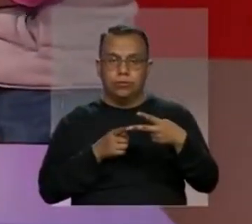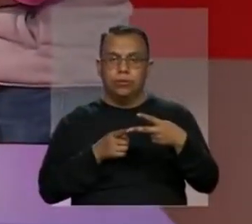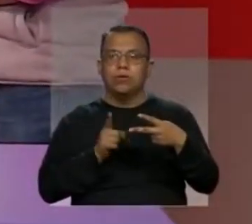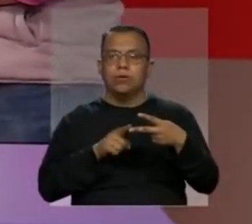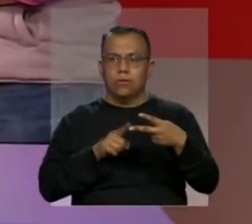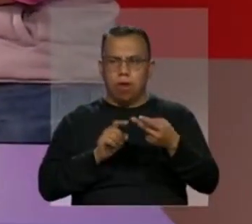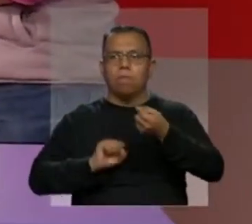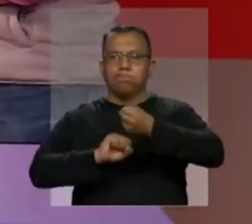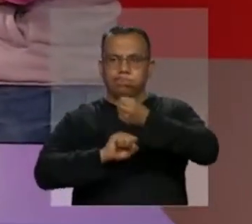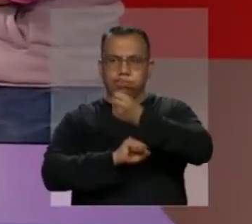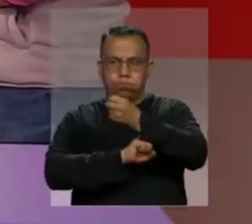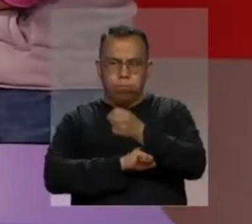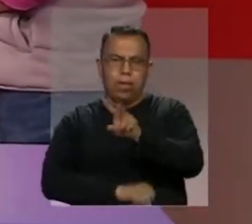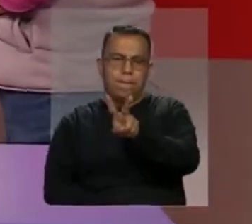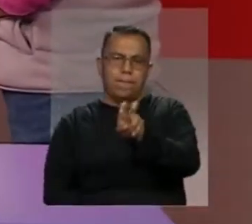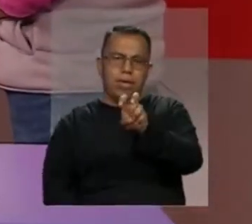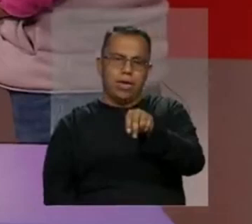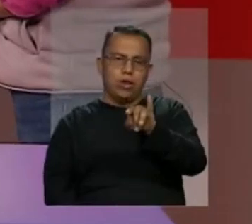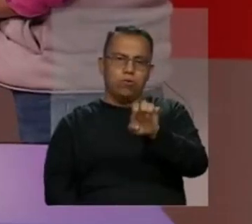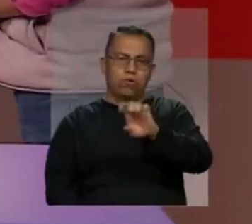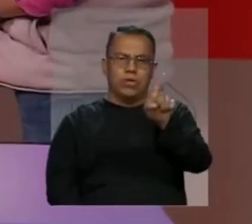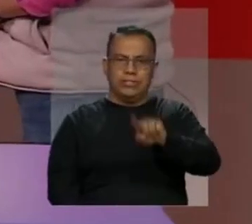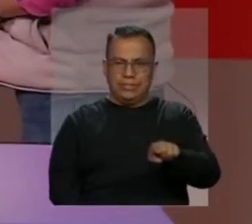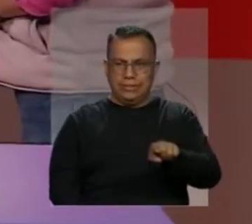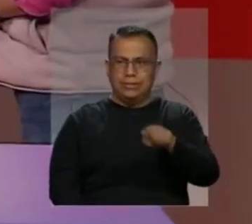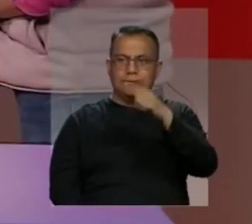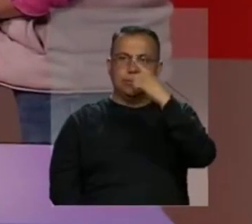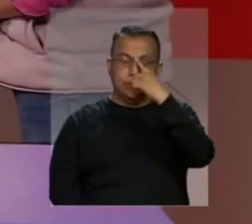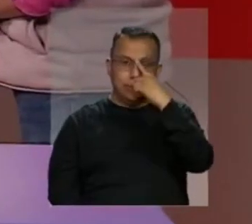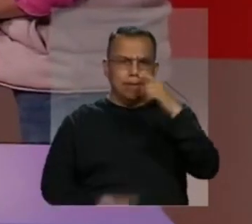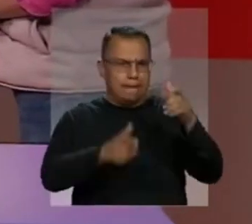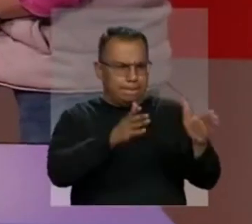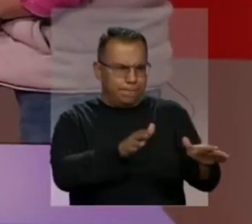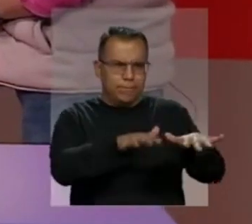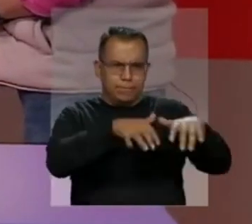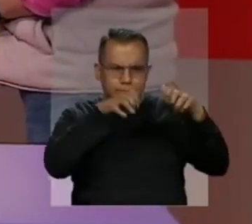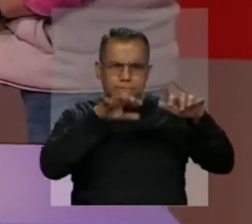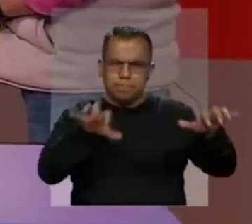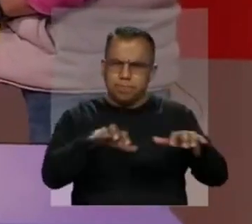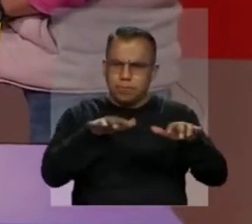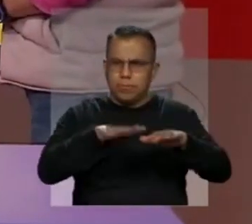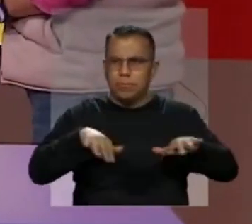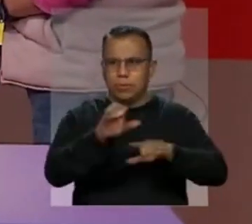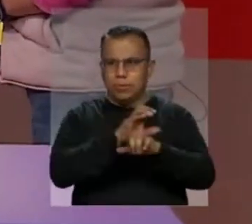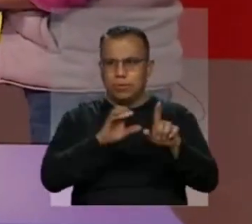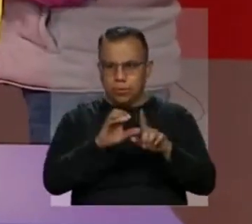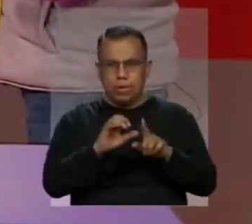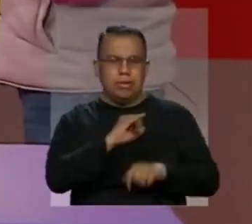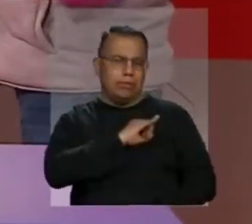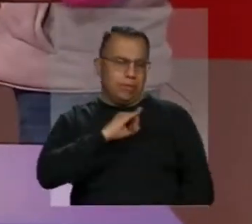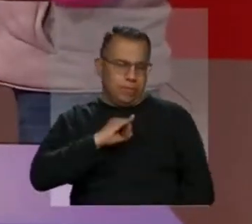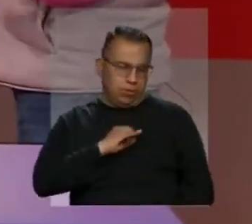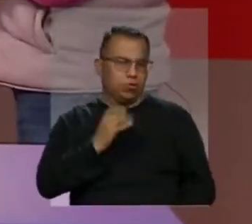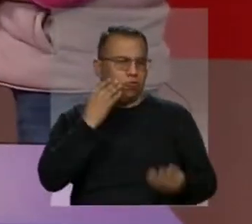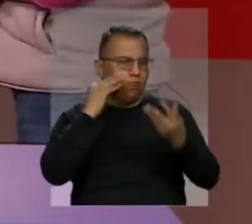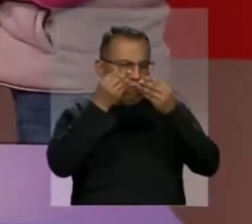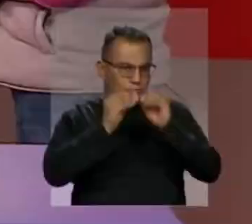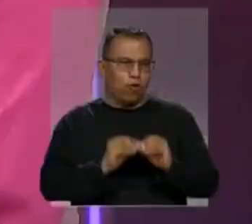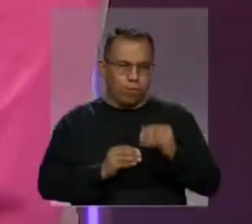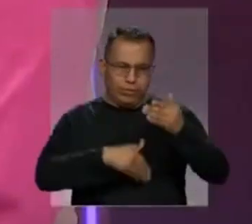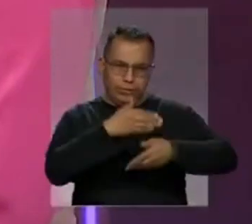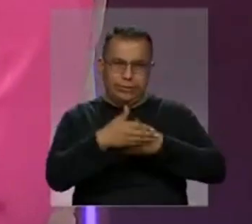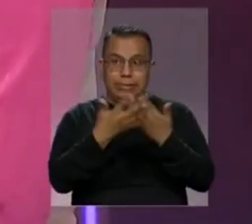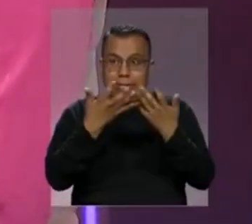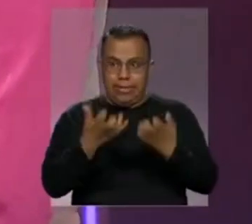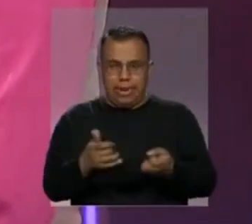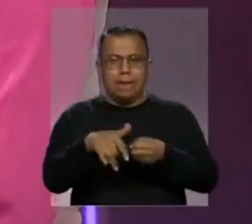través del fortalecimiento de de venus pequeños salas de concierto y espacios culturales independientes que son los módulos inteligentes que